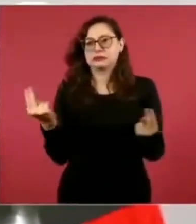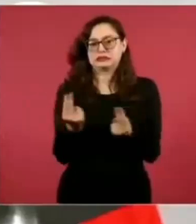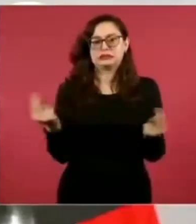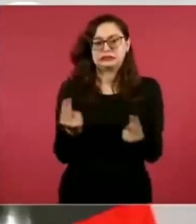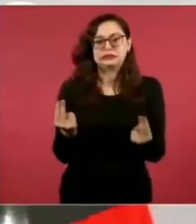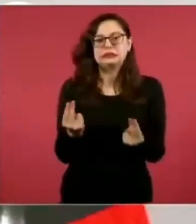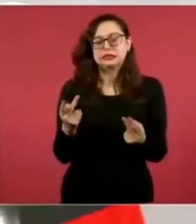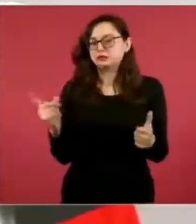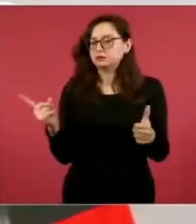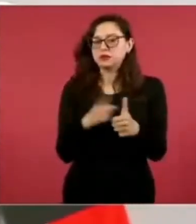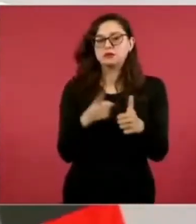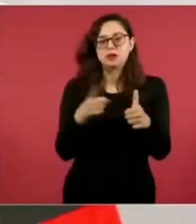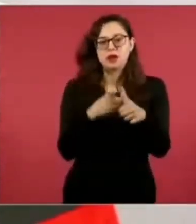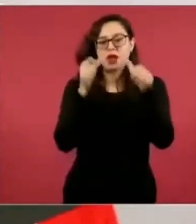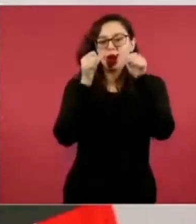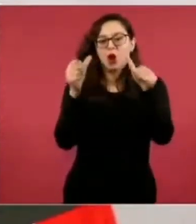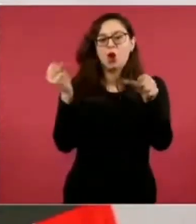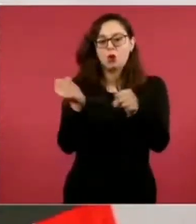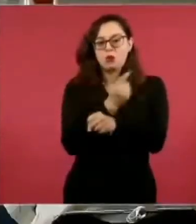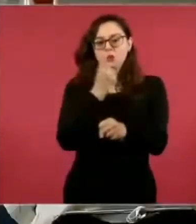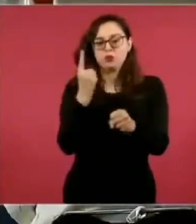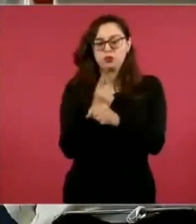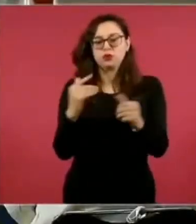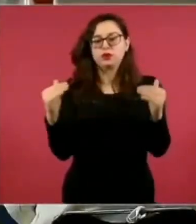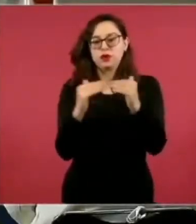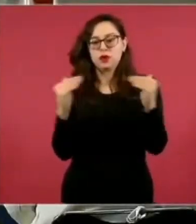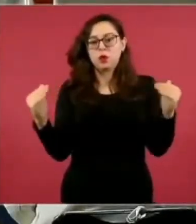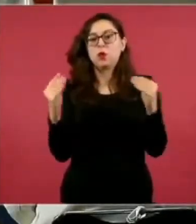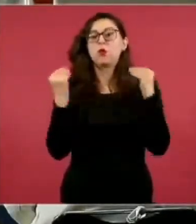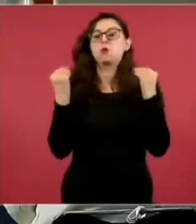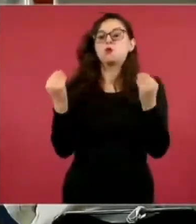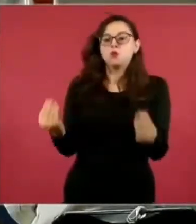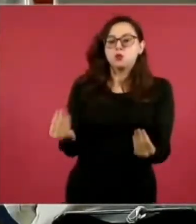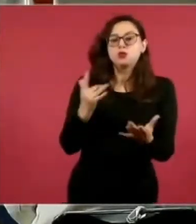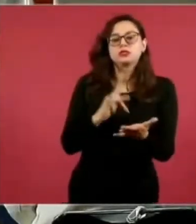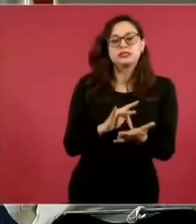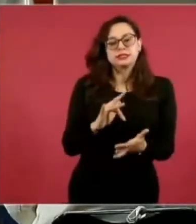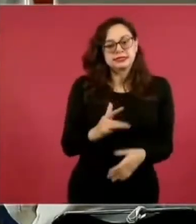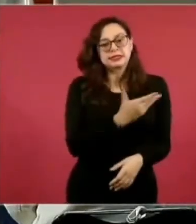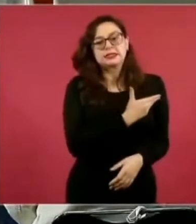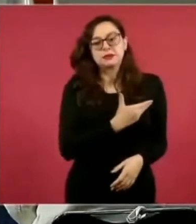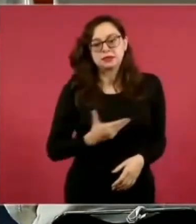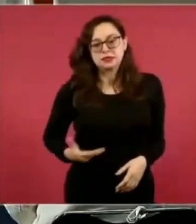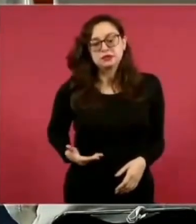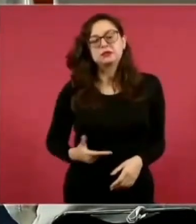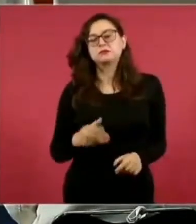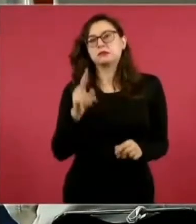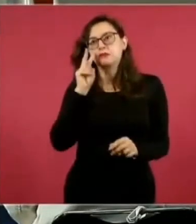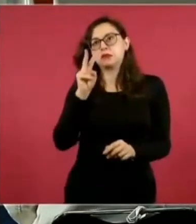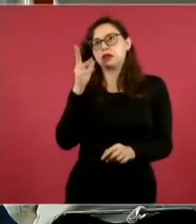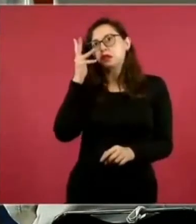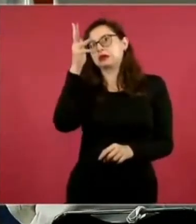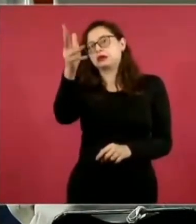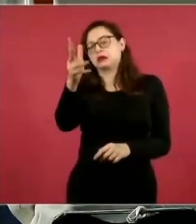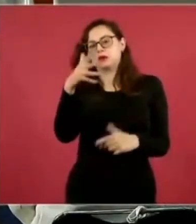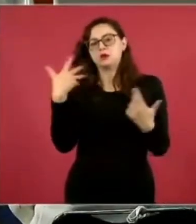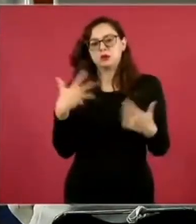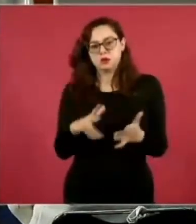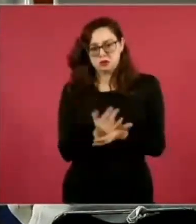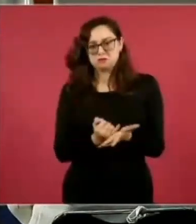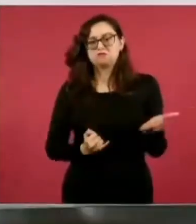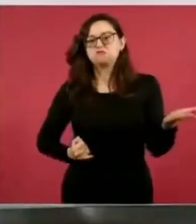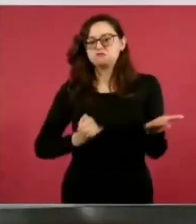generando igualdad de oportunidades. Le agradezco infinitamente, señor presidente, su visión, la determinación,